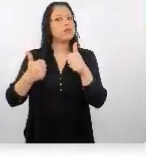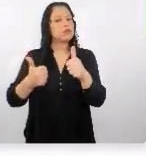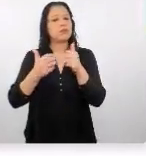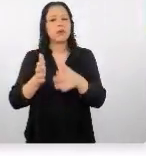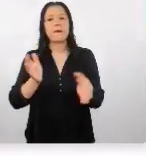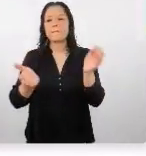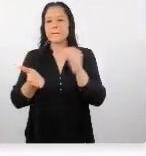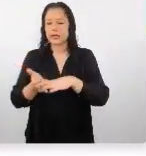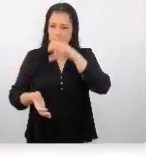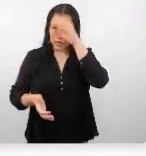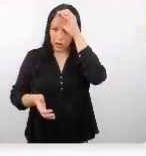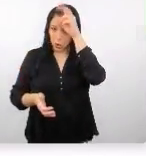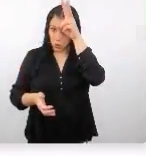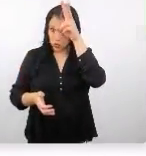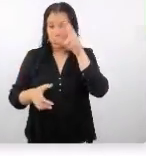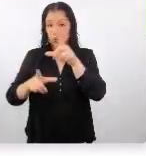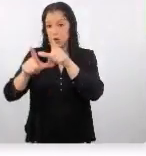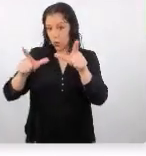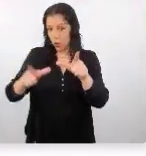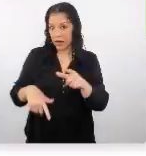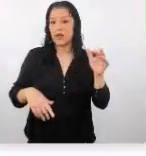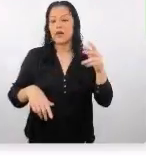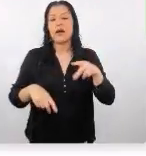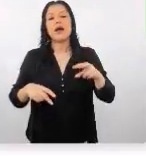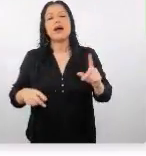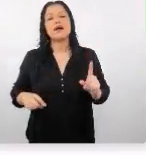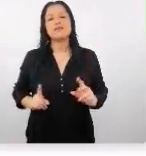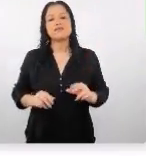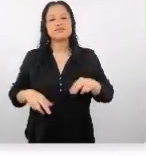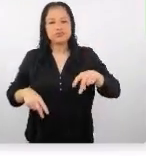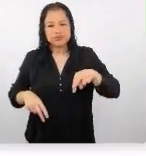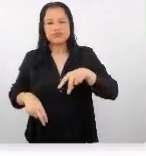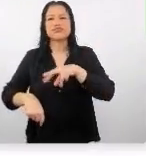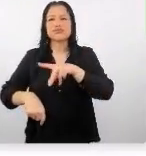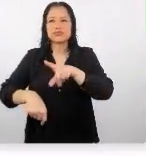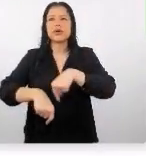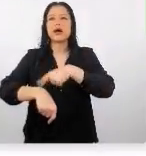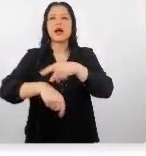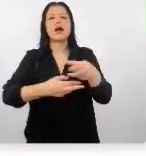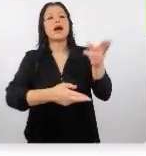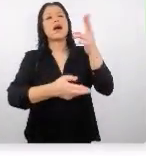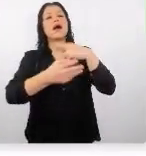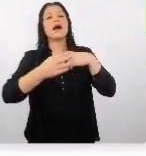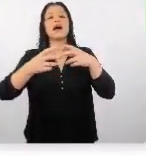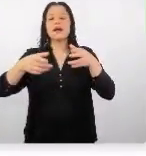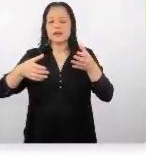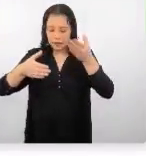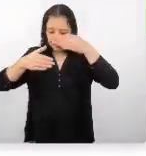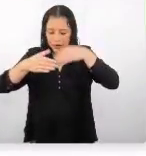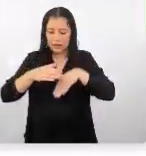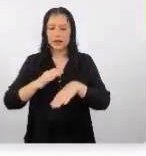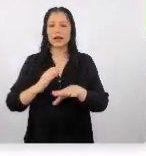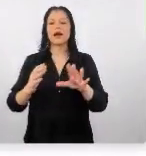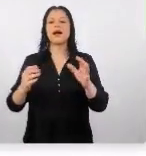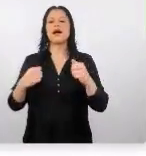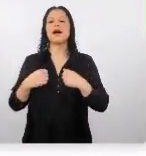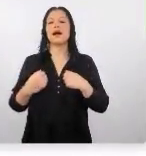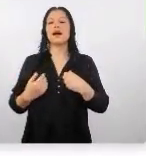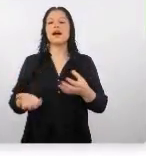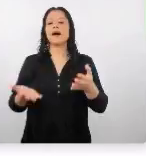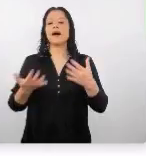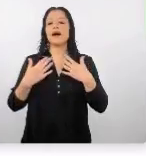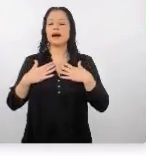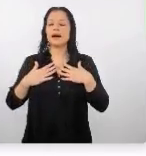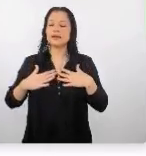en Cusco de repente o en lugares donde van a hacer caminatas ya saben que al finalizar regresan y toman su baño y ya están muy bien se